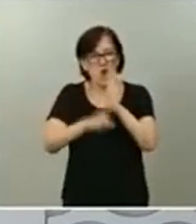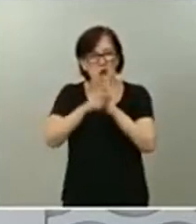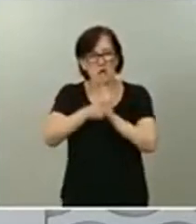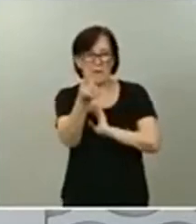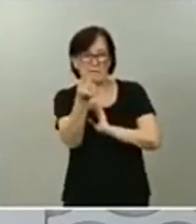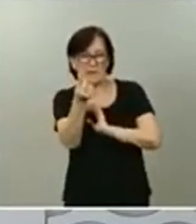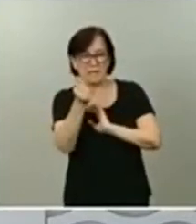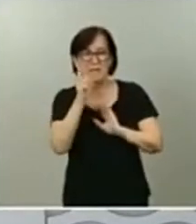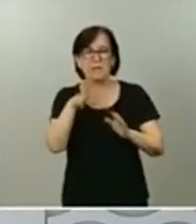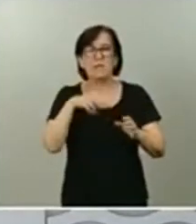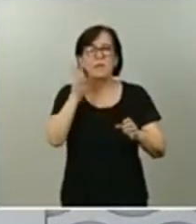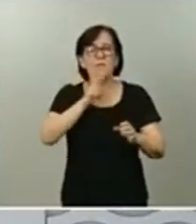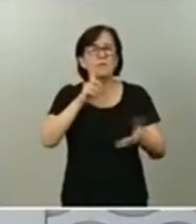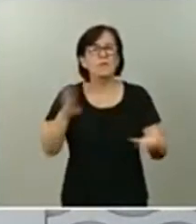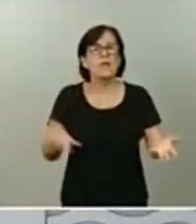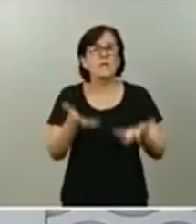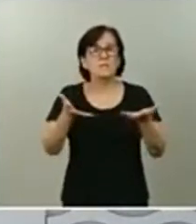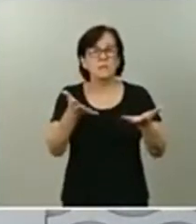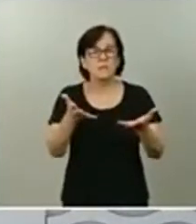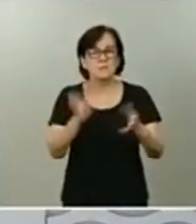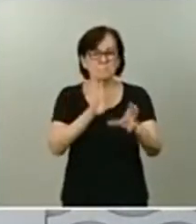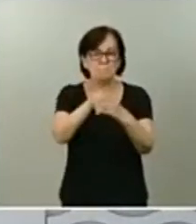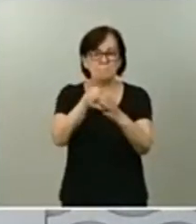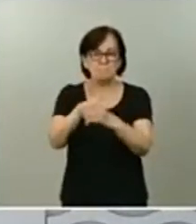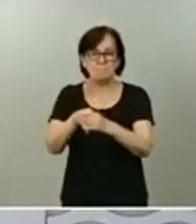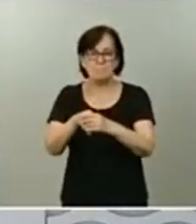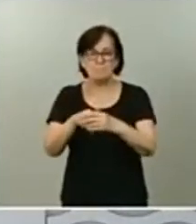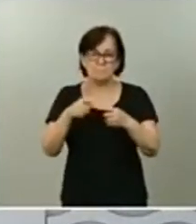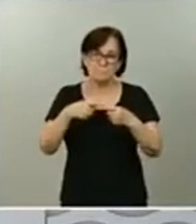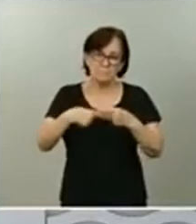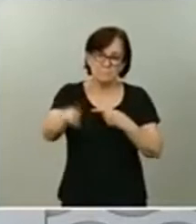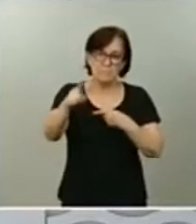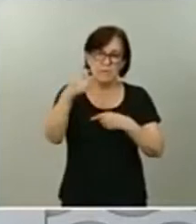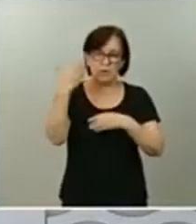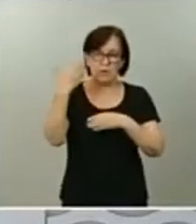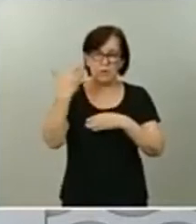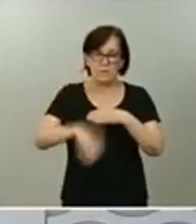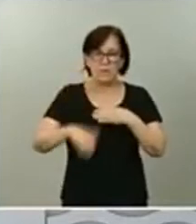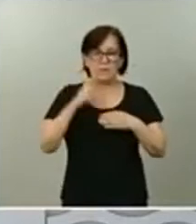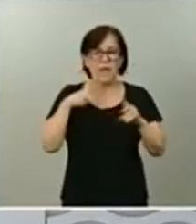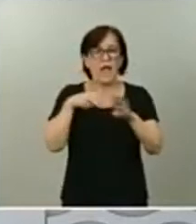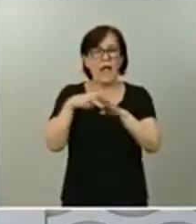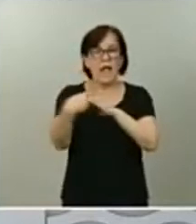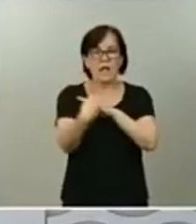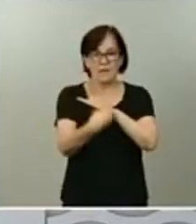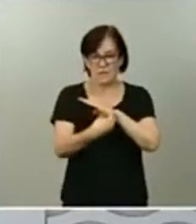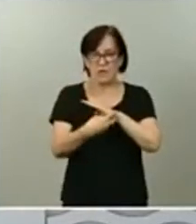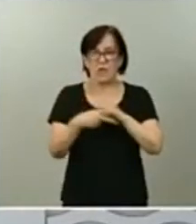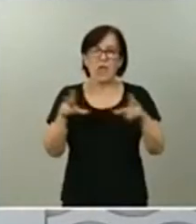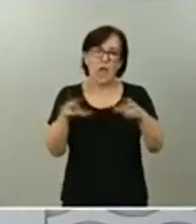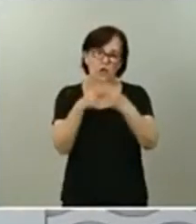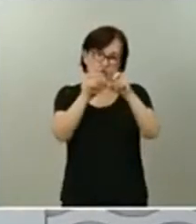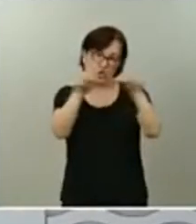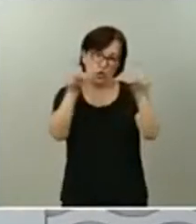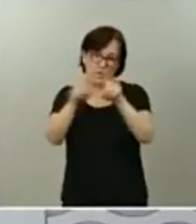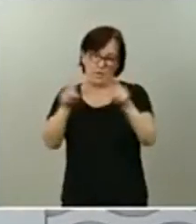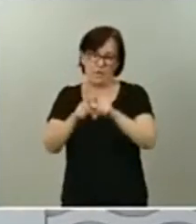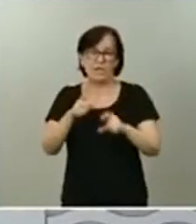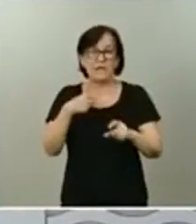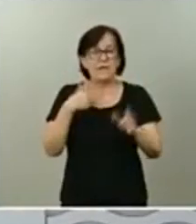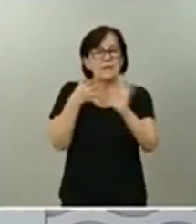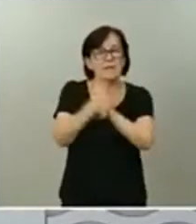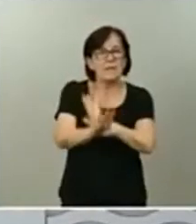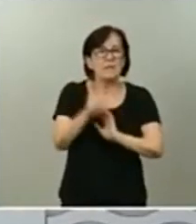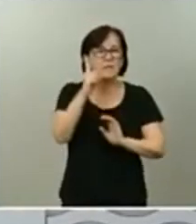busca fomentar la implicación a largo plazo de los accionistas en las sociedades cotizadas. Se trata, en este caso, de una